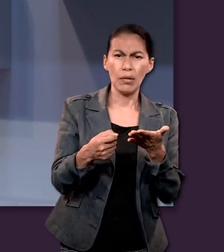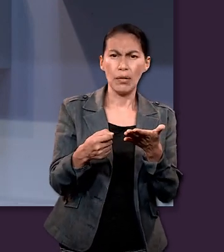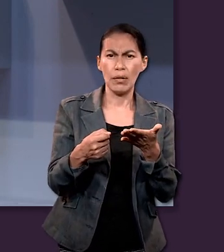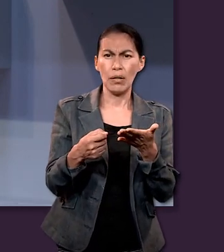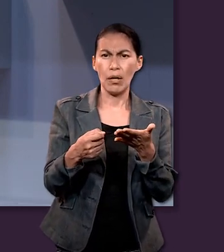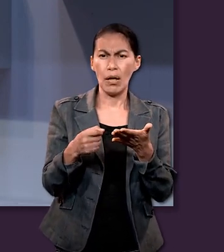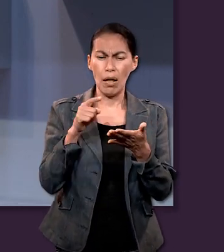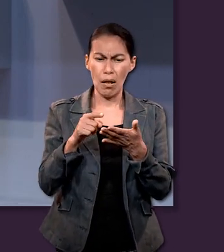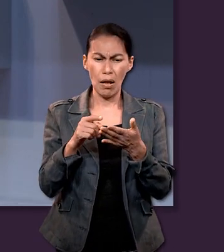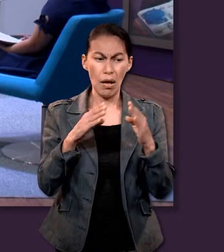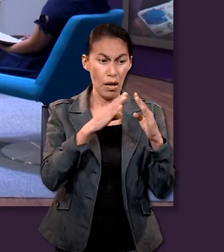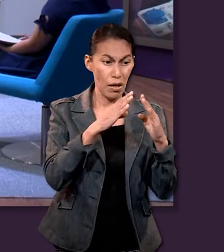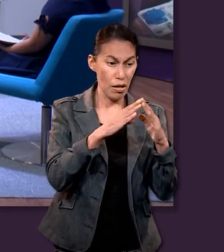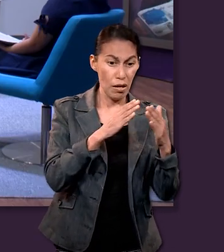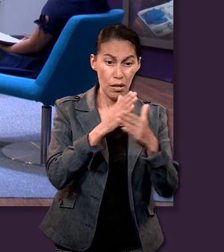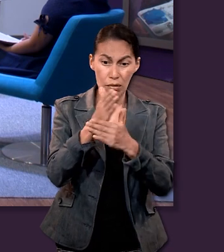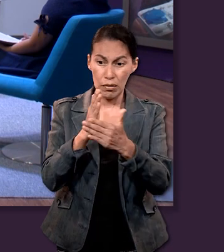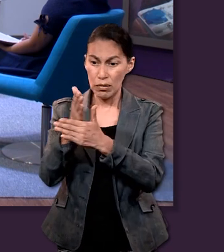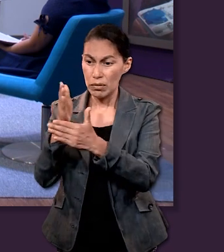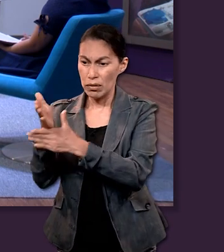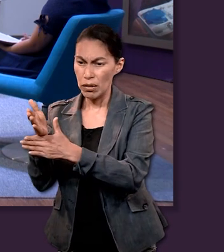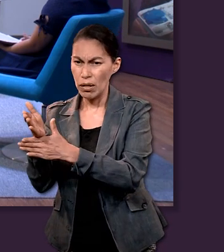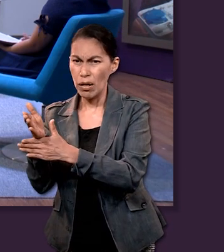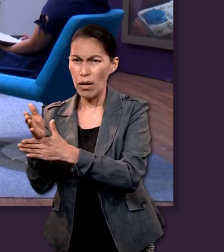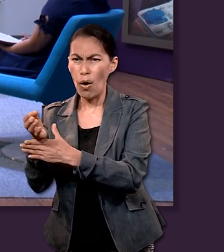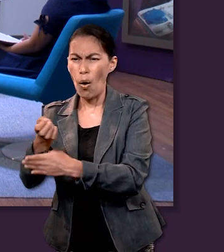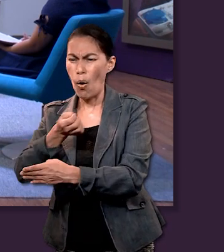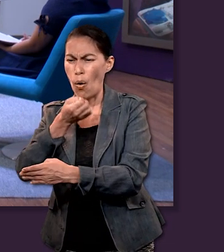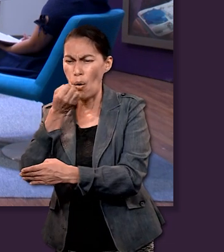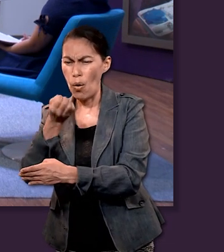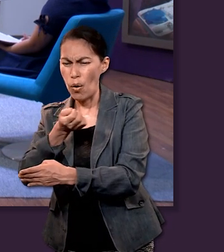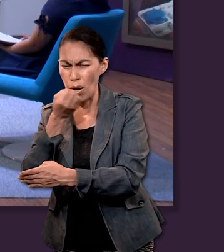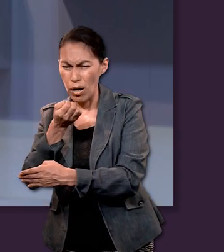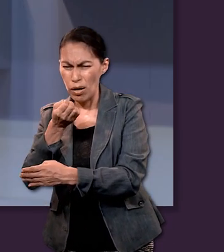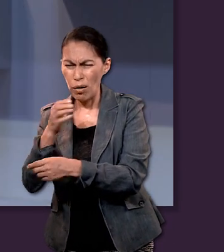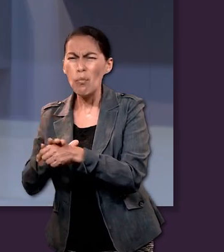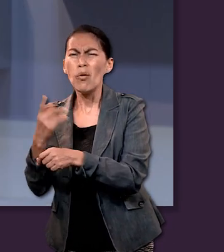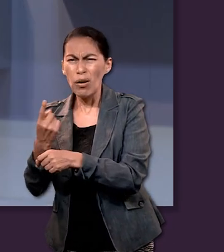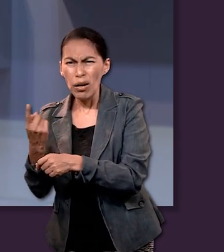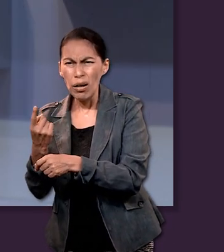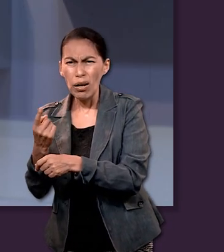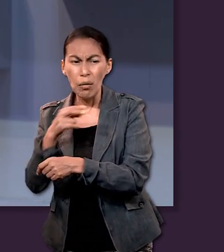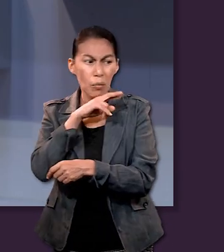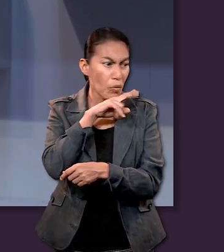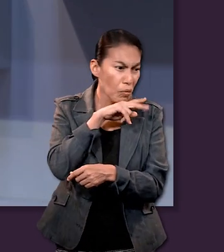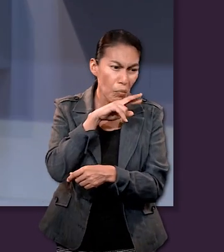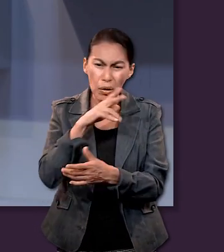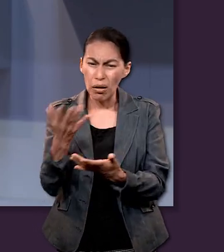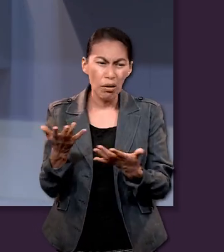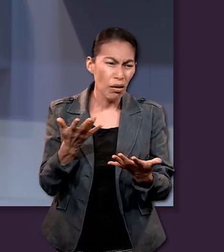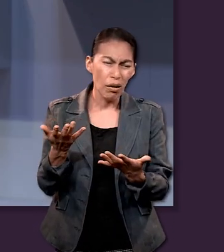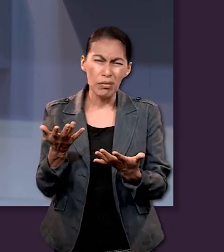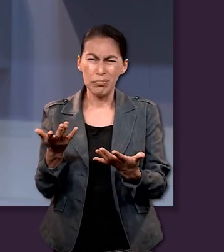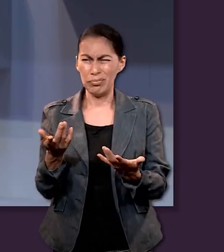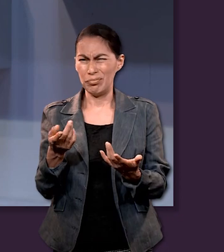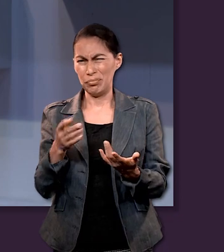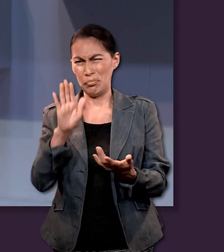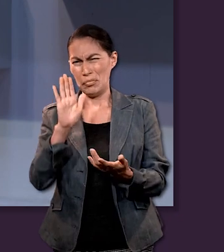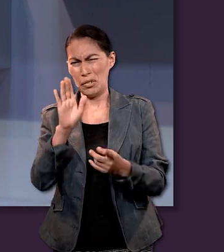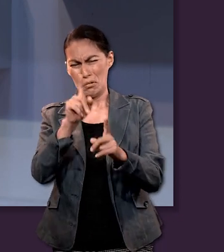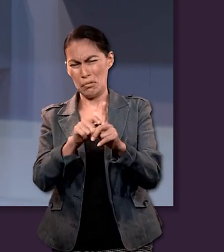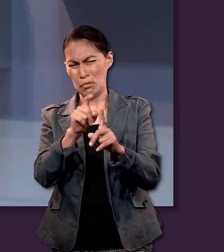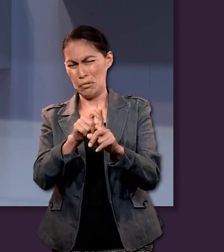el escritor se había encontrado algunas veces en las casas a las que él asistía y es ¿por qué orar cuando puedes